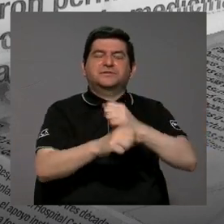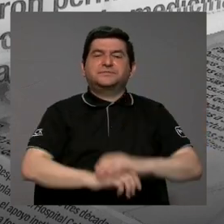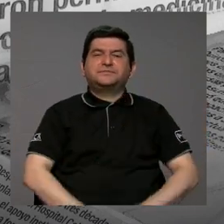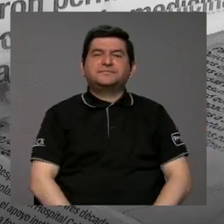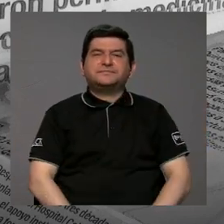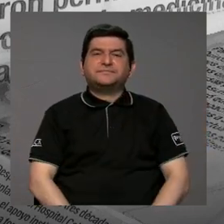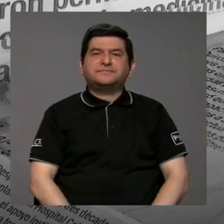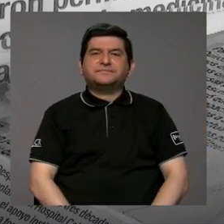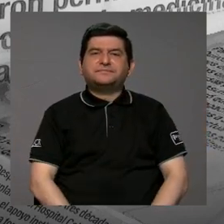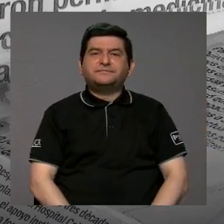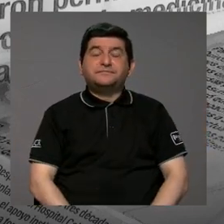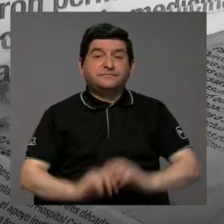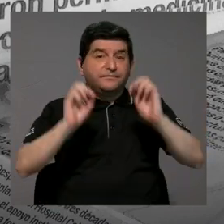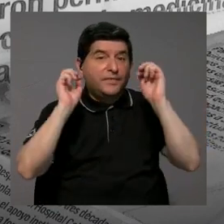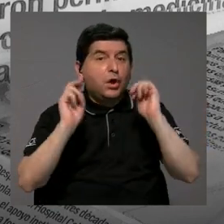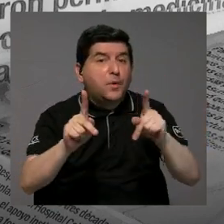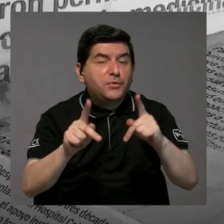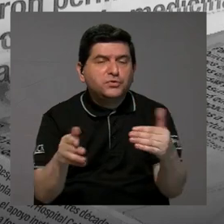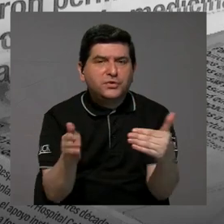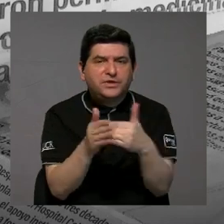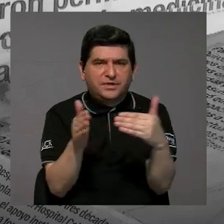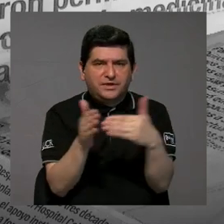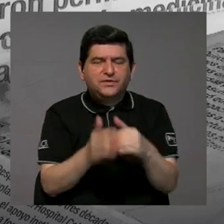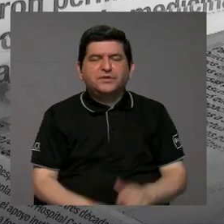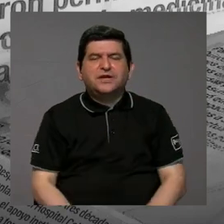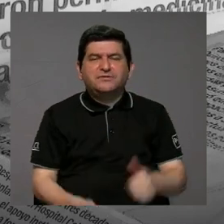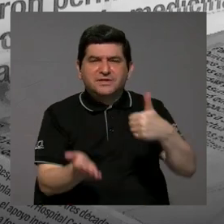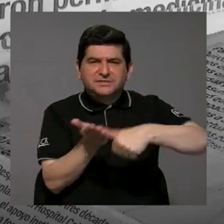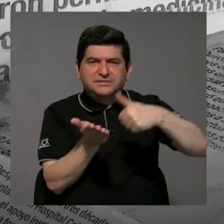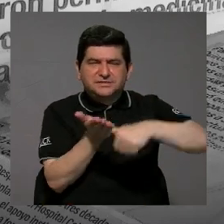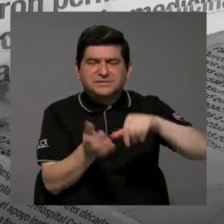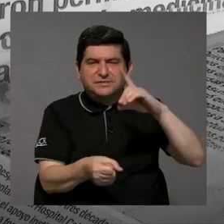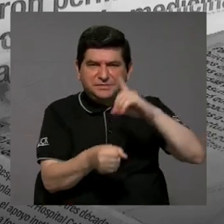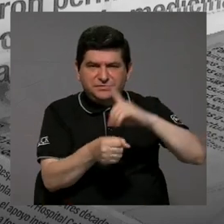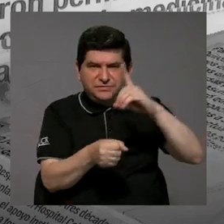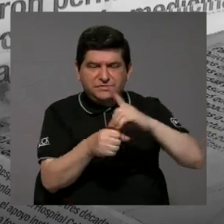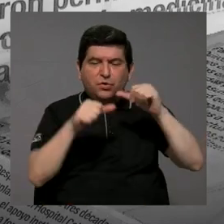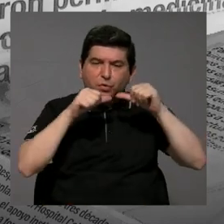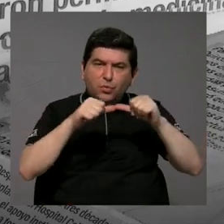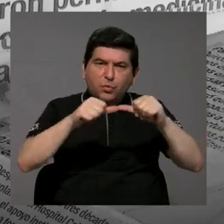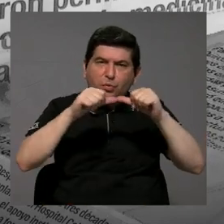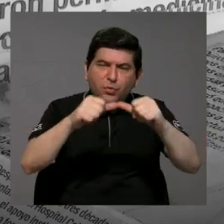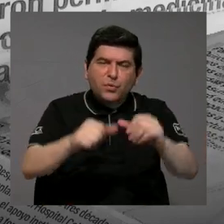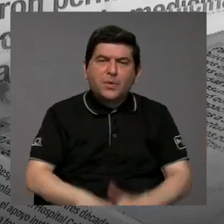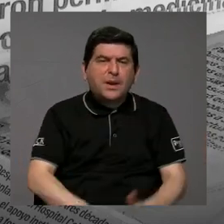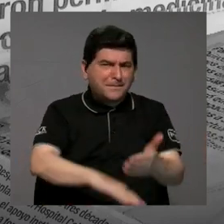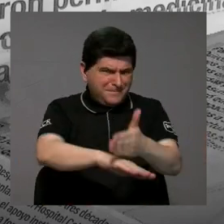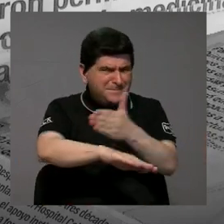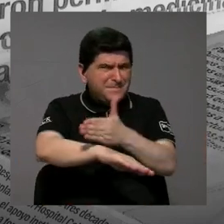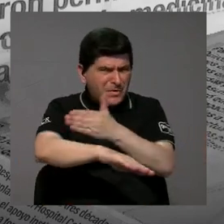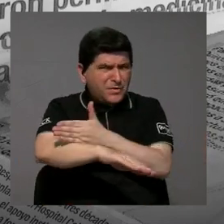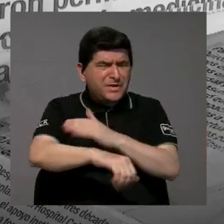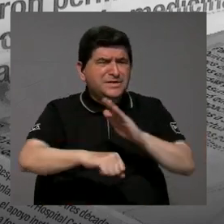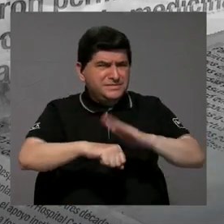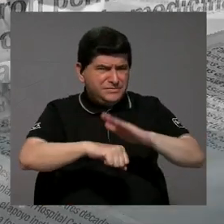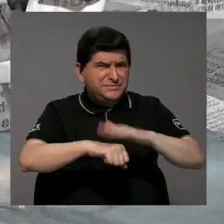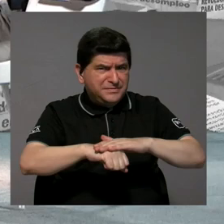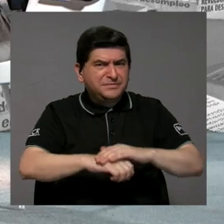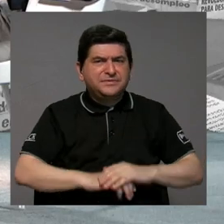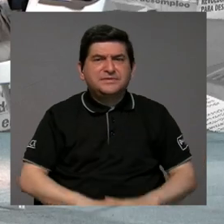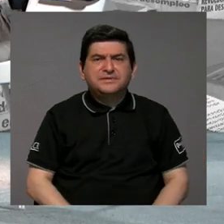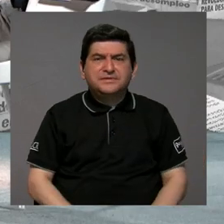¿Esa posibilidad de reelegirse continuamente tendría que ver con mejorar también el